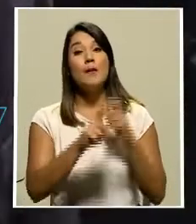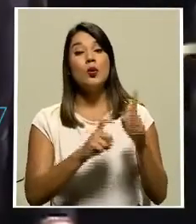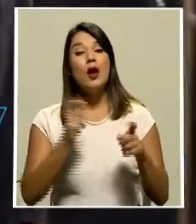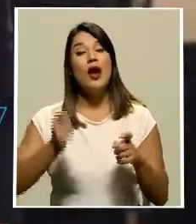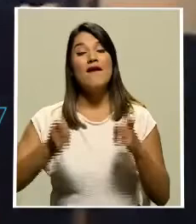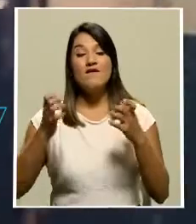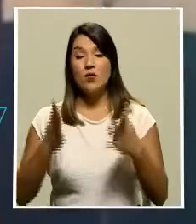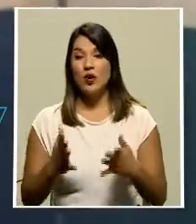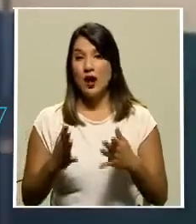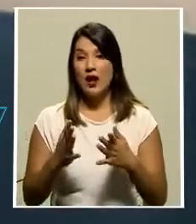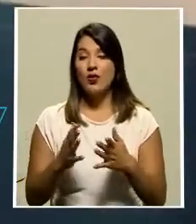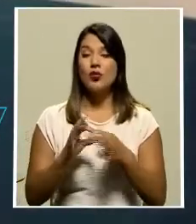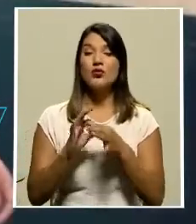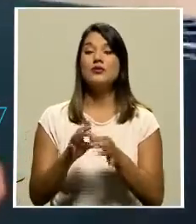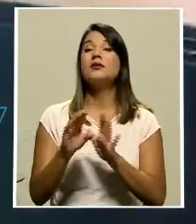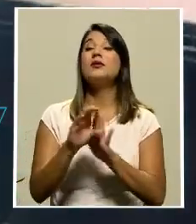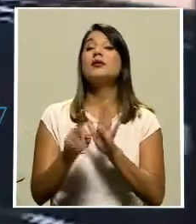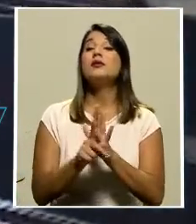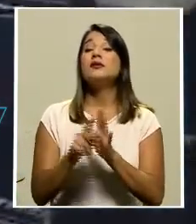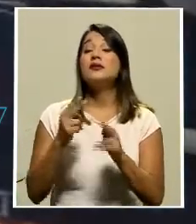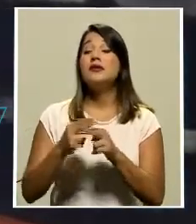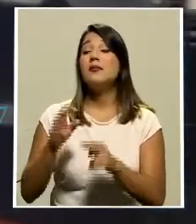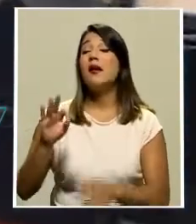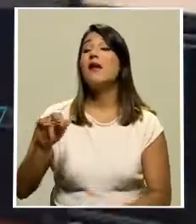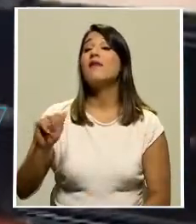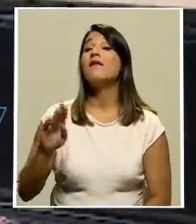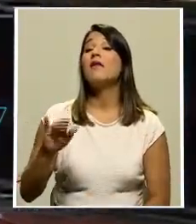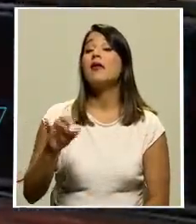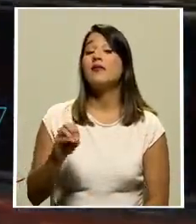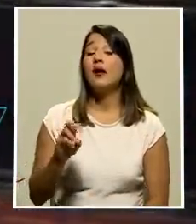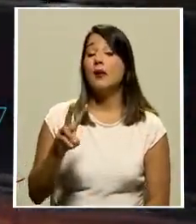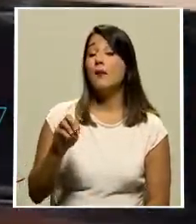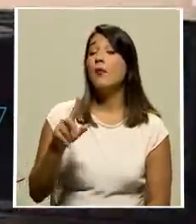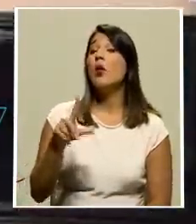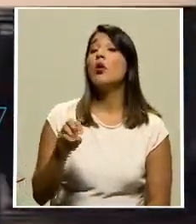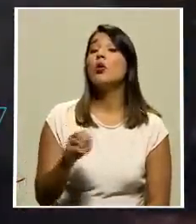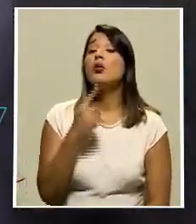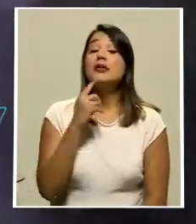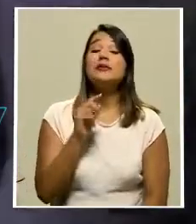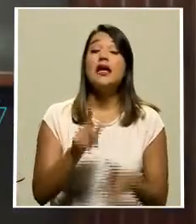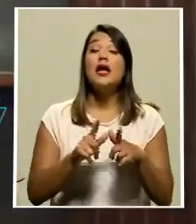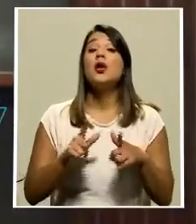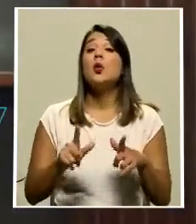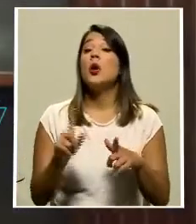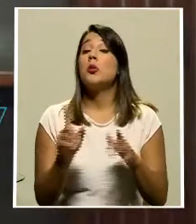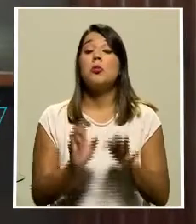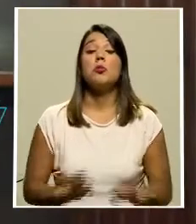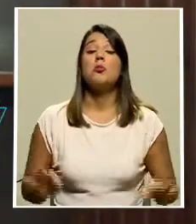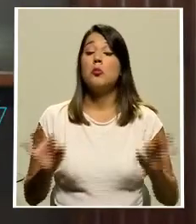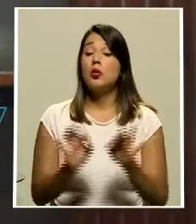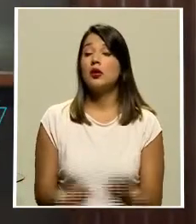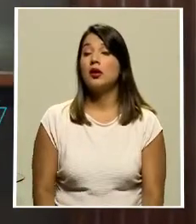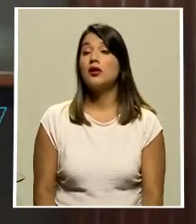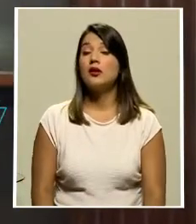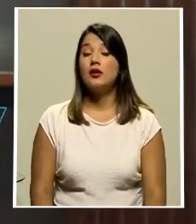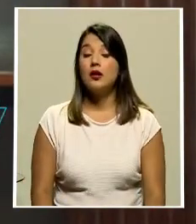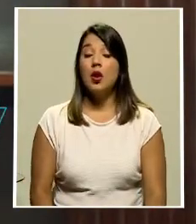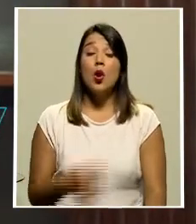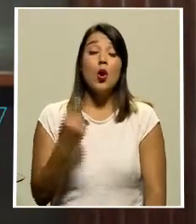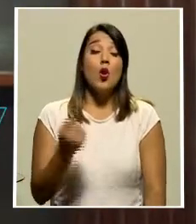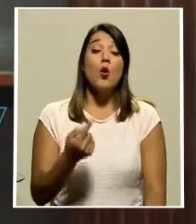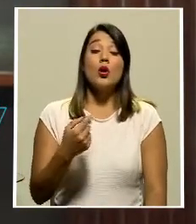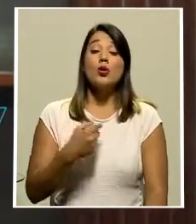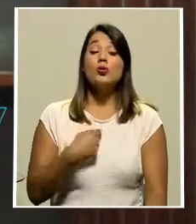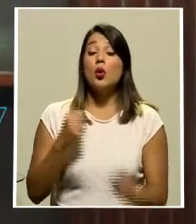abogado constitucionalista Fabián Bolio señaló que el lugar de la comparecencia es irrelevante el punto que se podría discutir